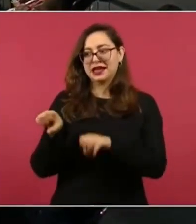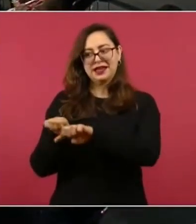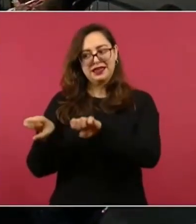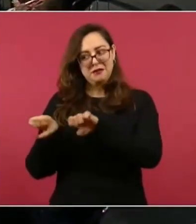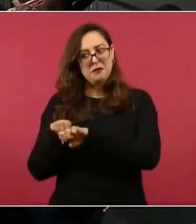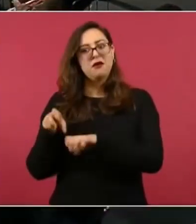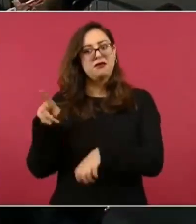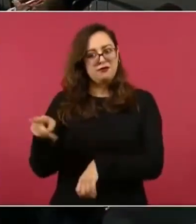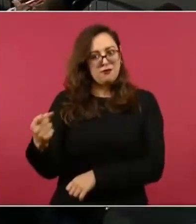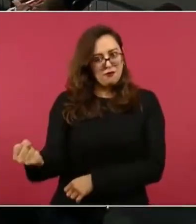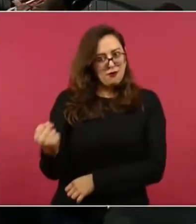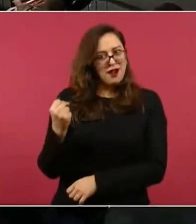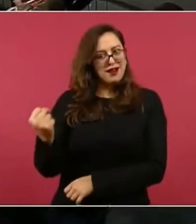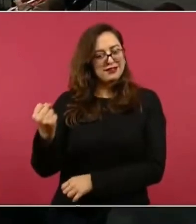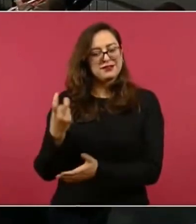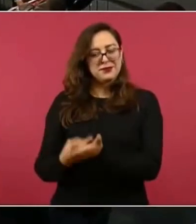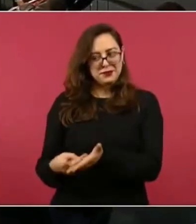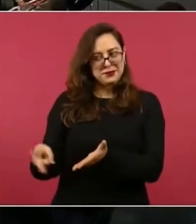seguro.